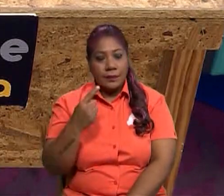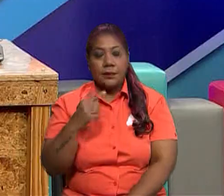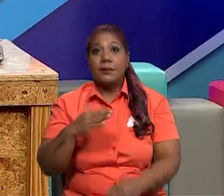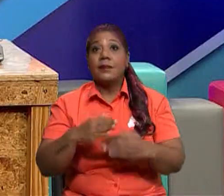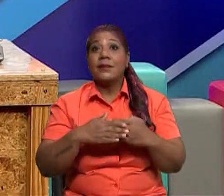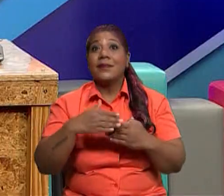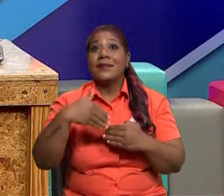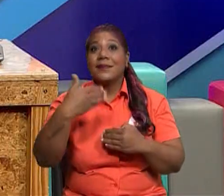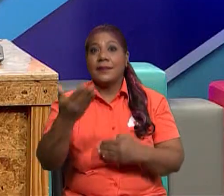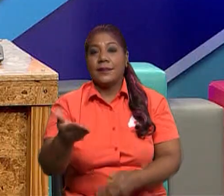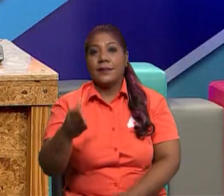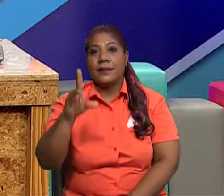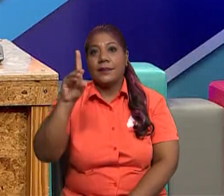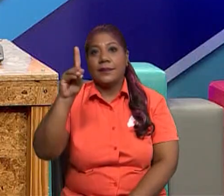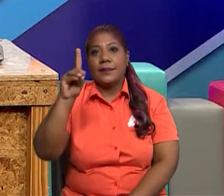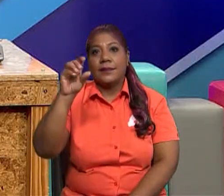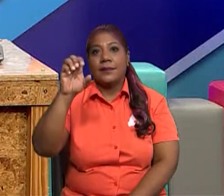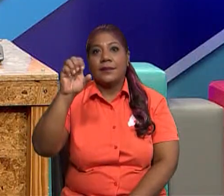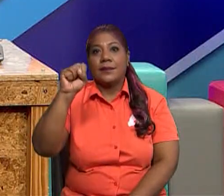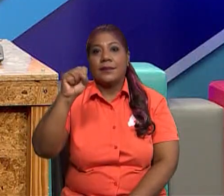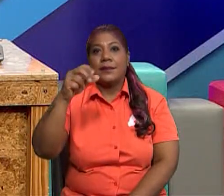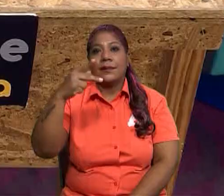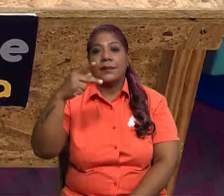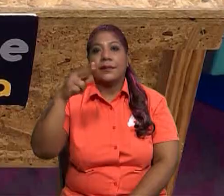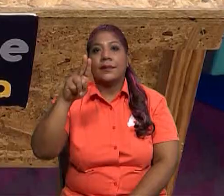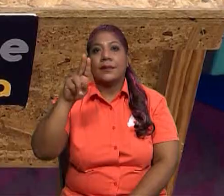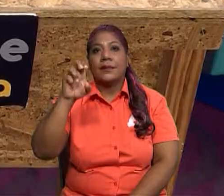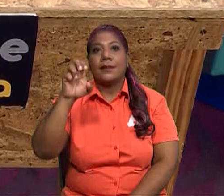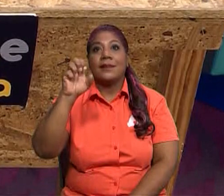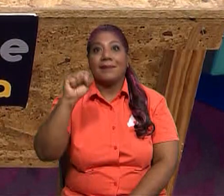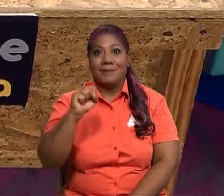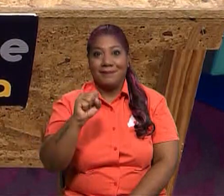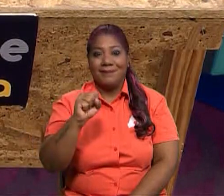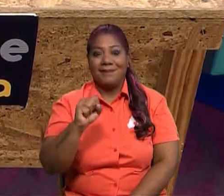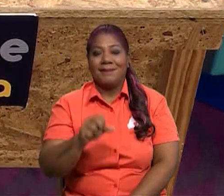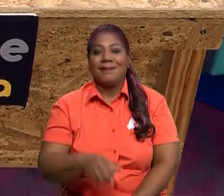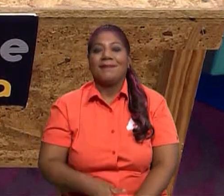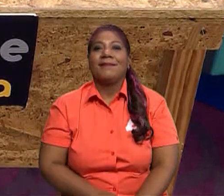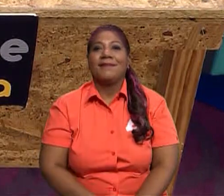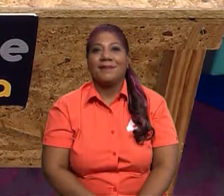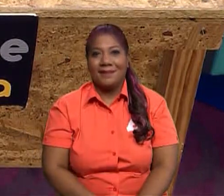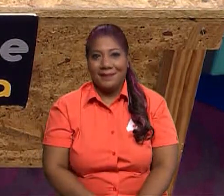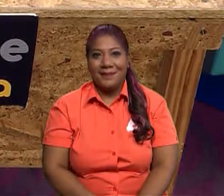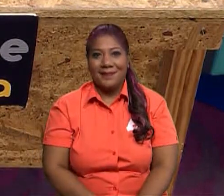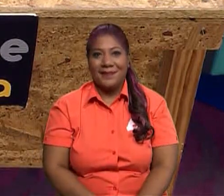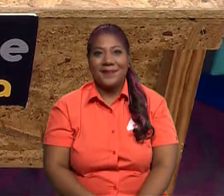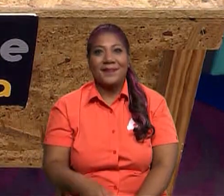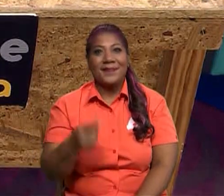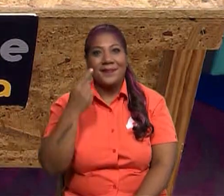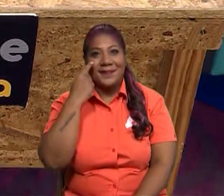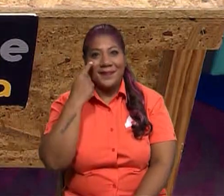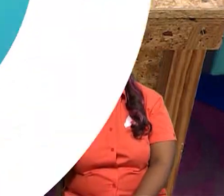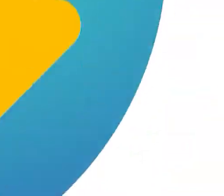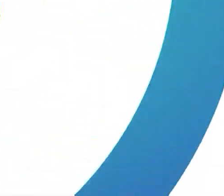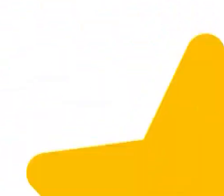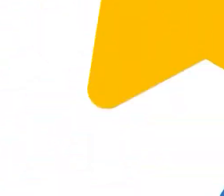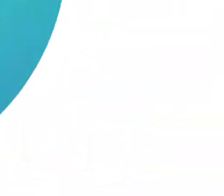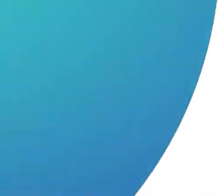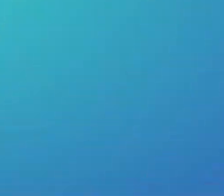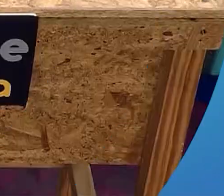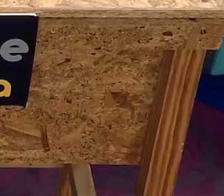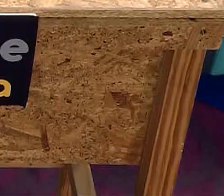después, después. Ahí está, el niño va a identificar la sílaba.